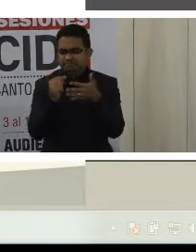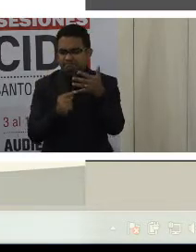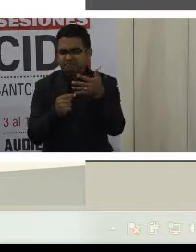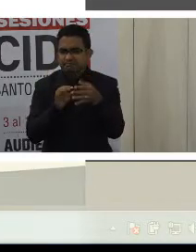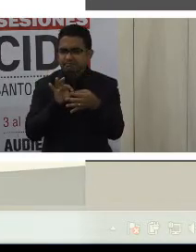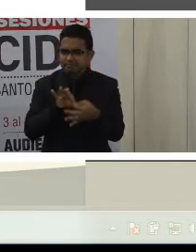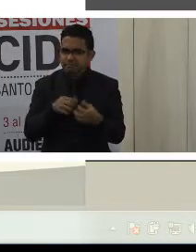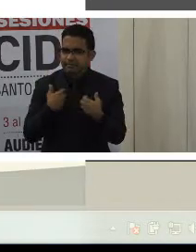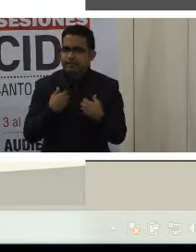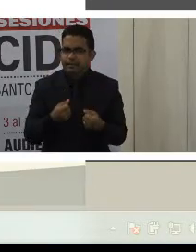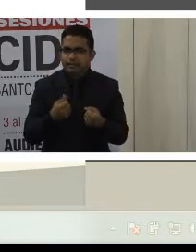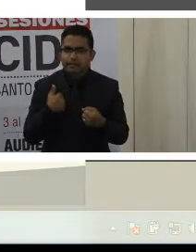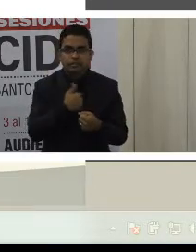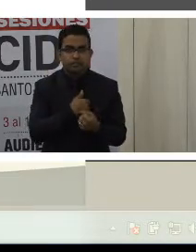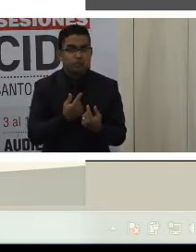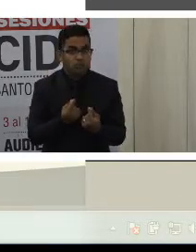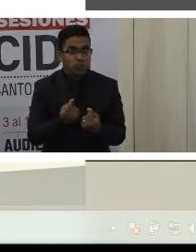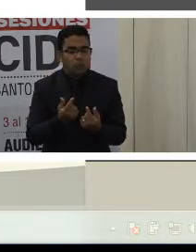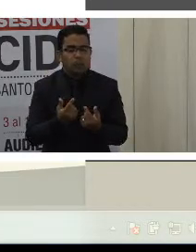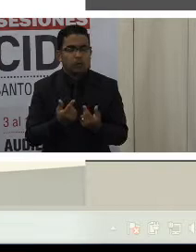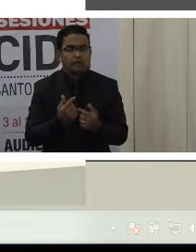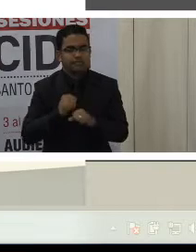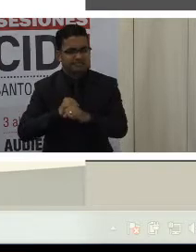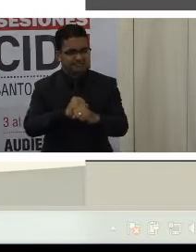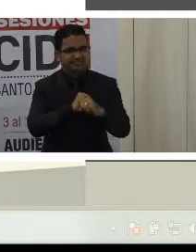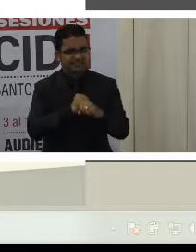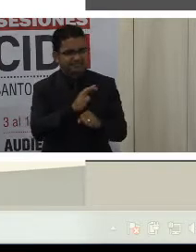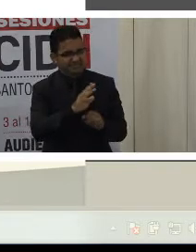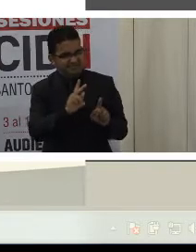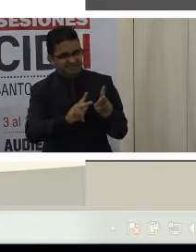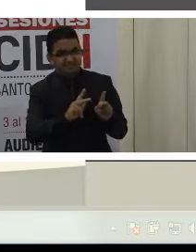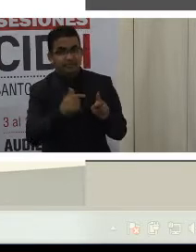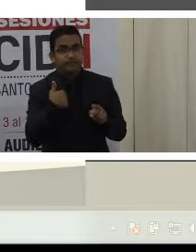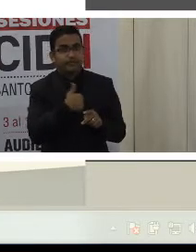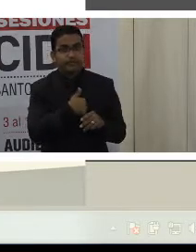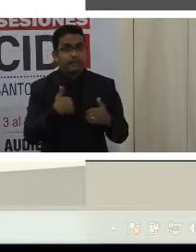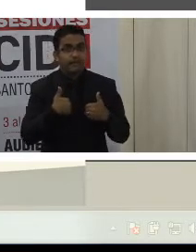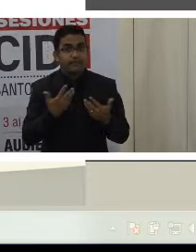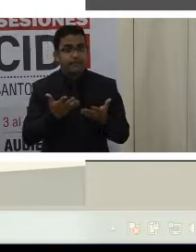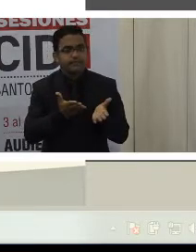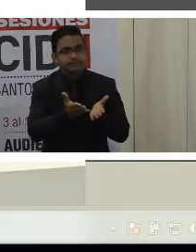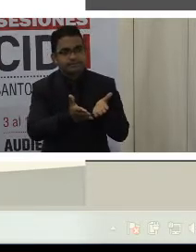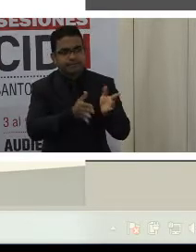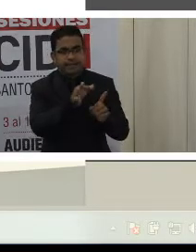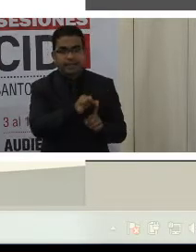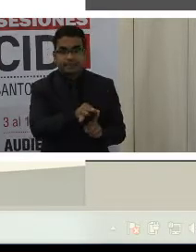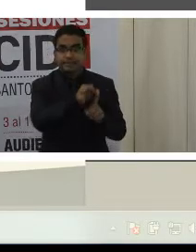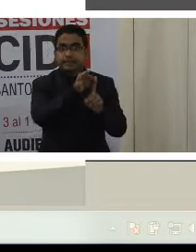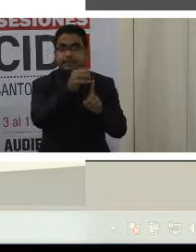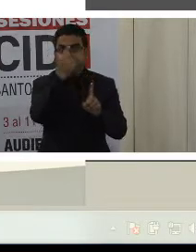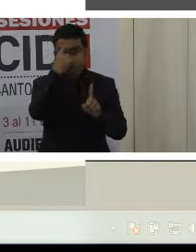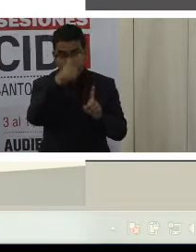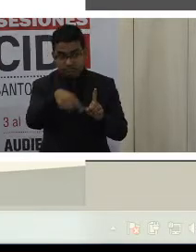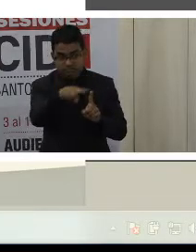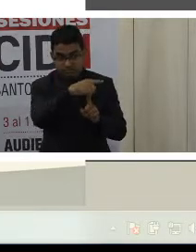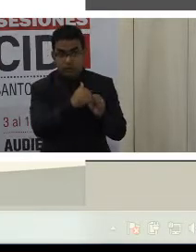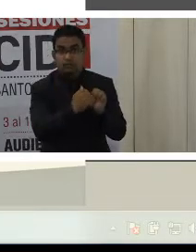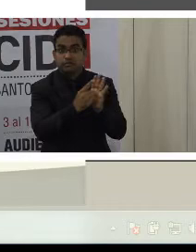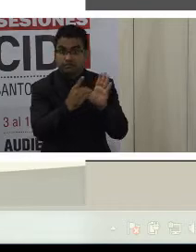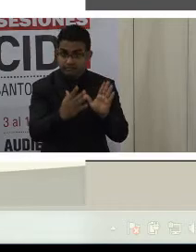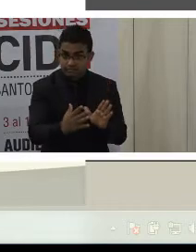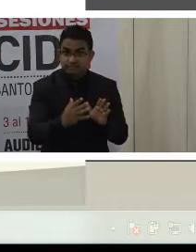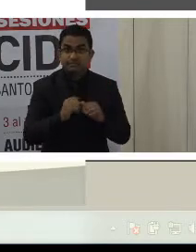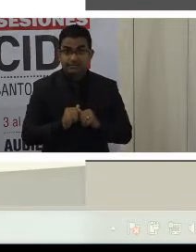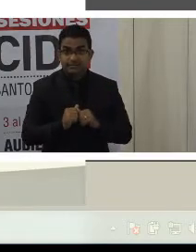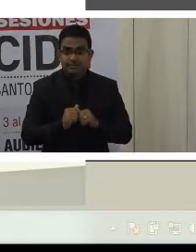de salud y protección social, tenemos servicios especializados para la atención de personas con discapacidad,